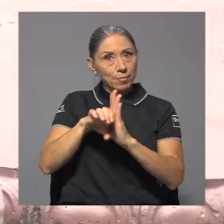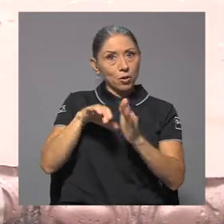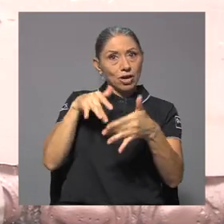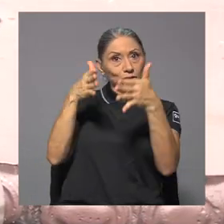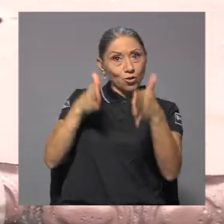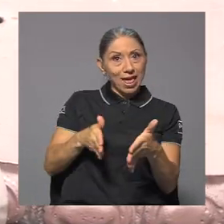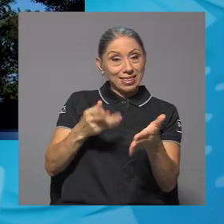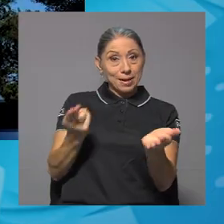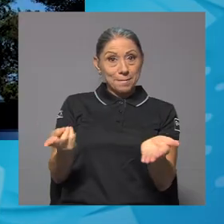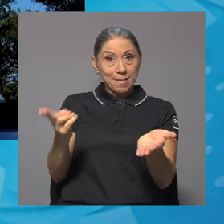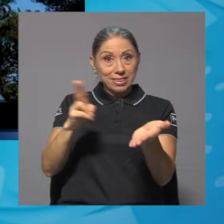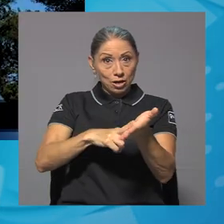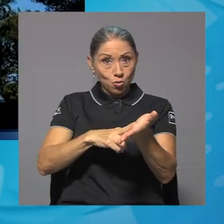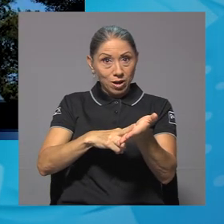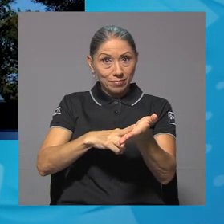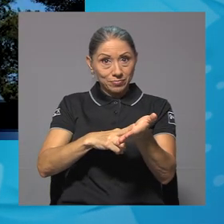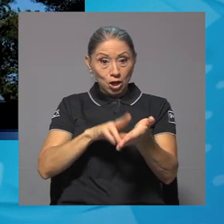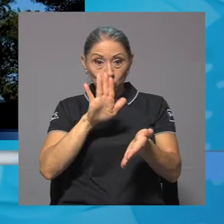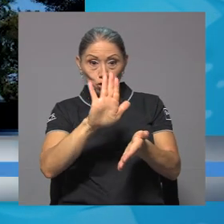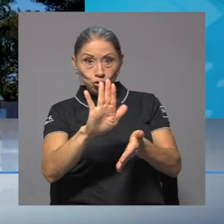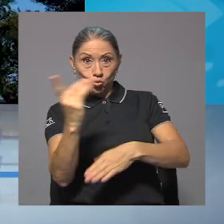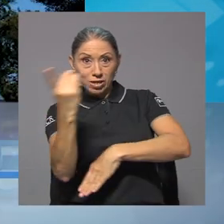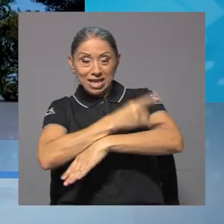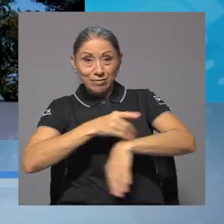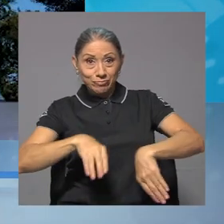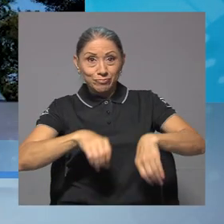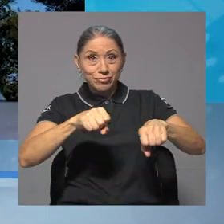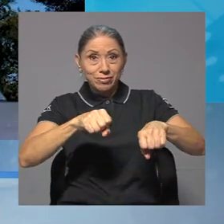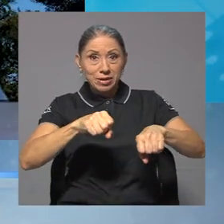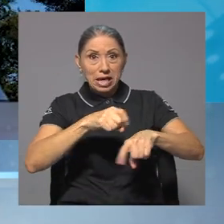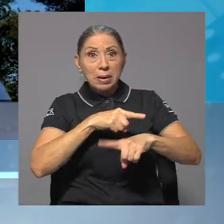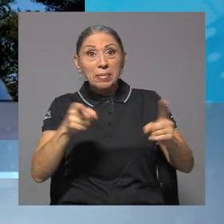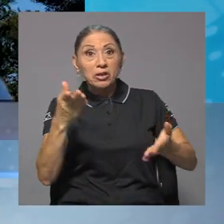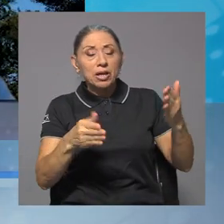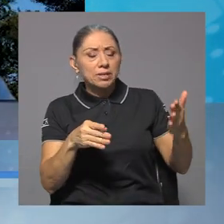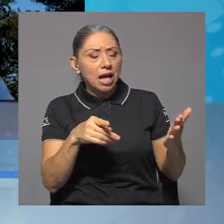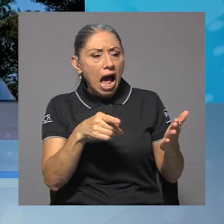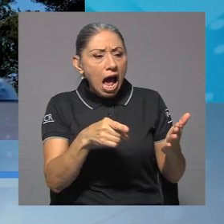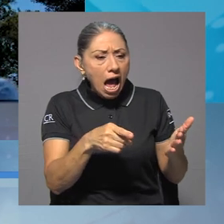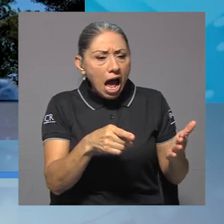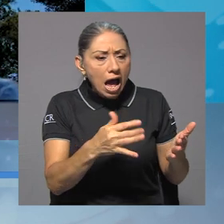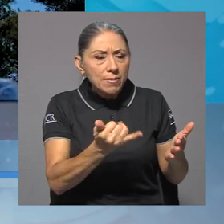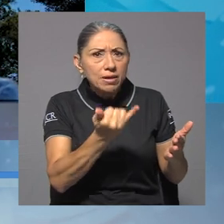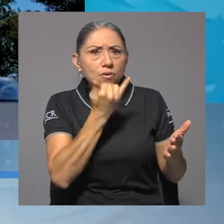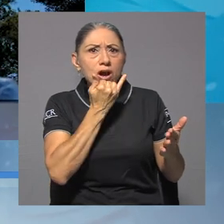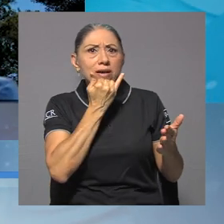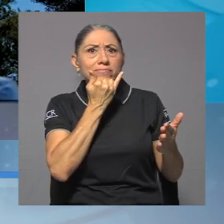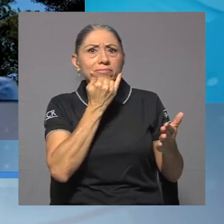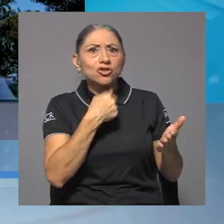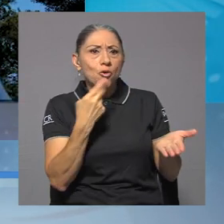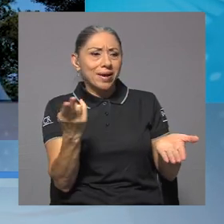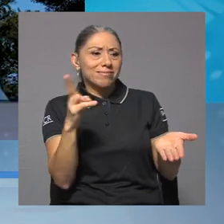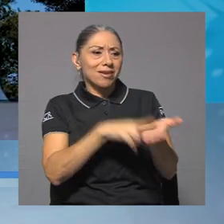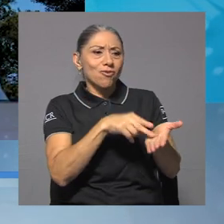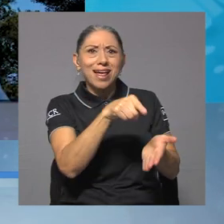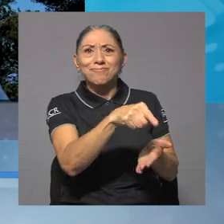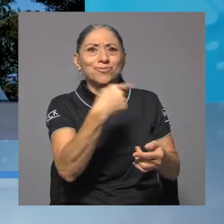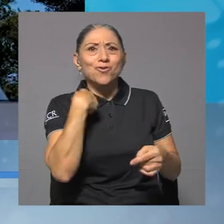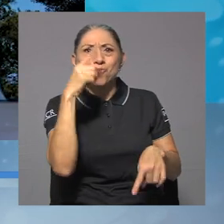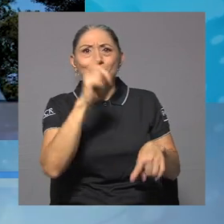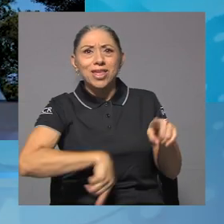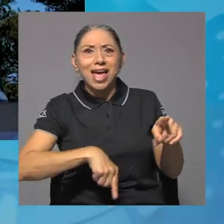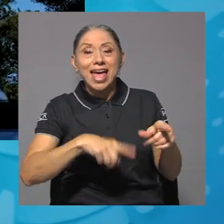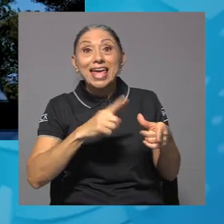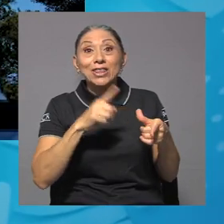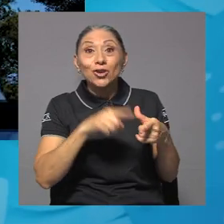matricula el día que le corresponde, pero mira, dice, oh no, mira, me equivoqué, matriculé en un centro donde no podía hacerlo.